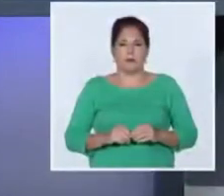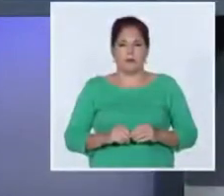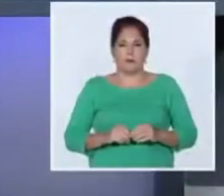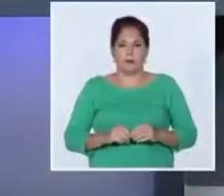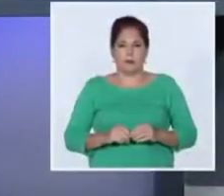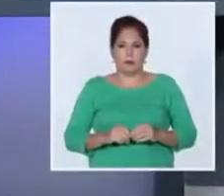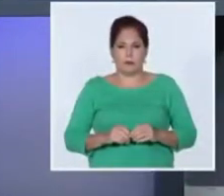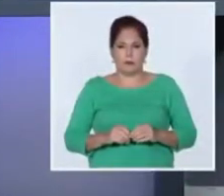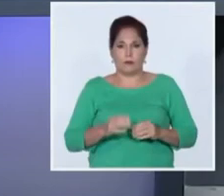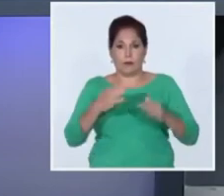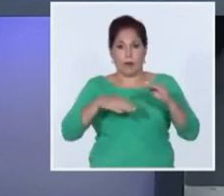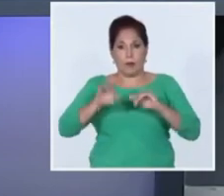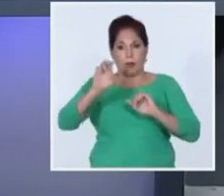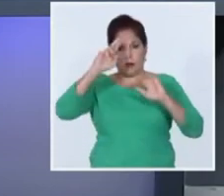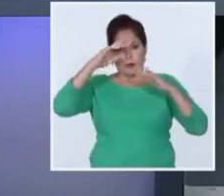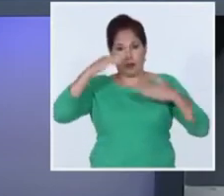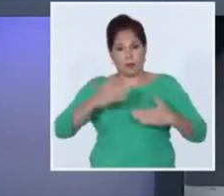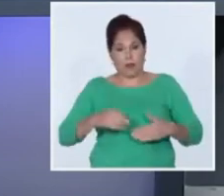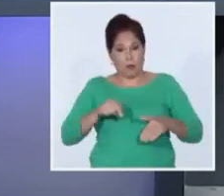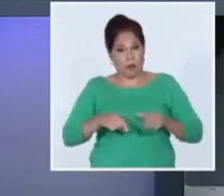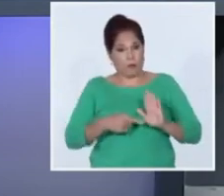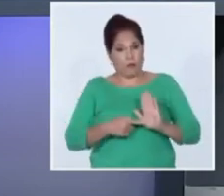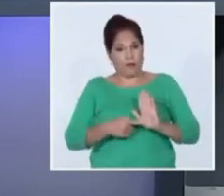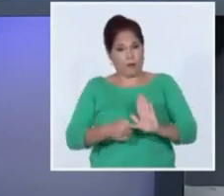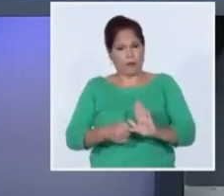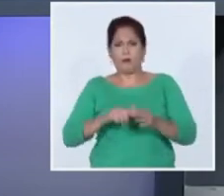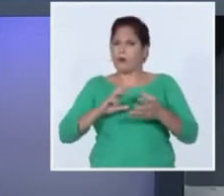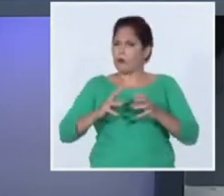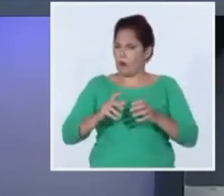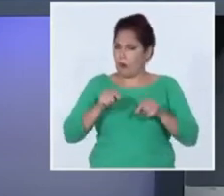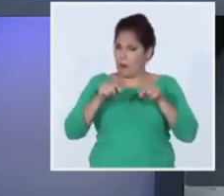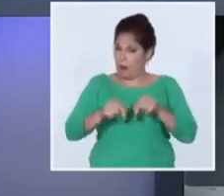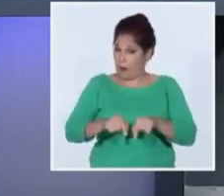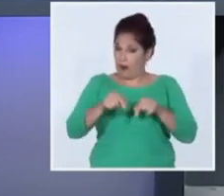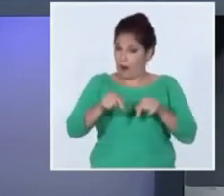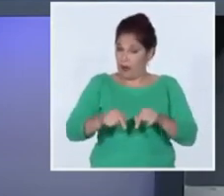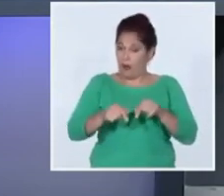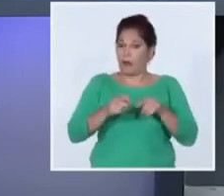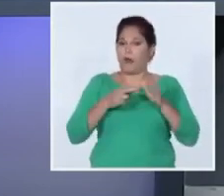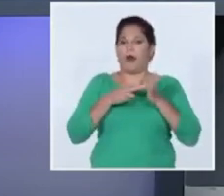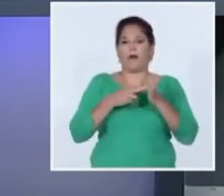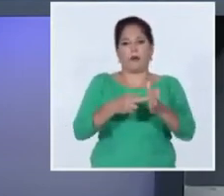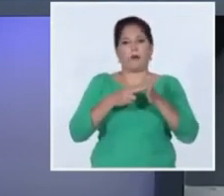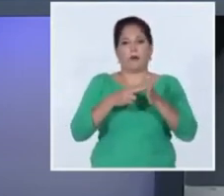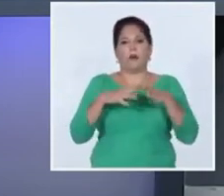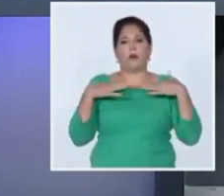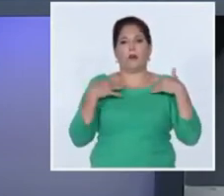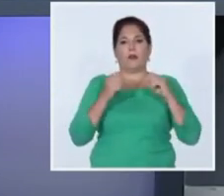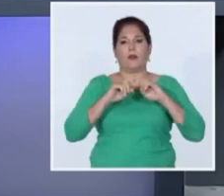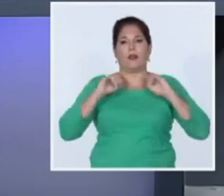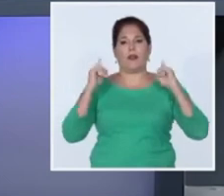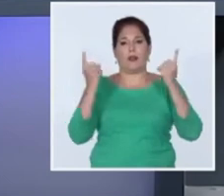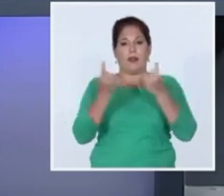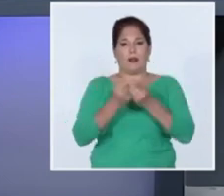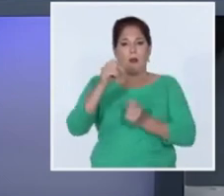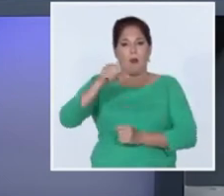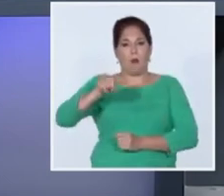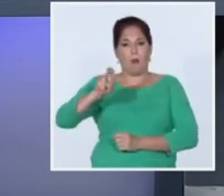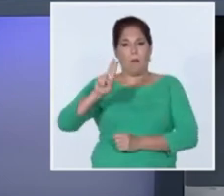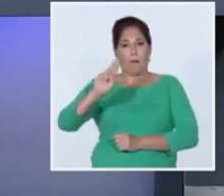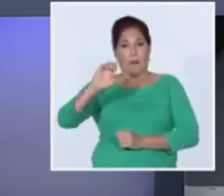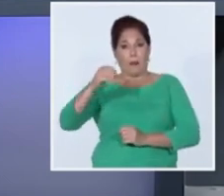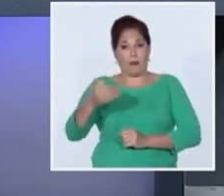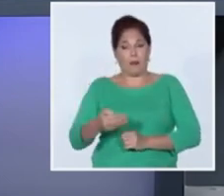el ministerio de salud pública presentó hoy una estrategia para poner en práctica las recomendaciones del director general de la organización mundial de la salud